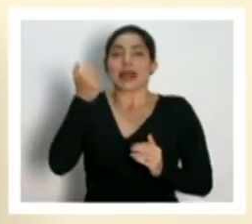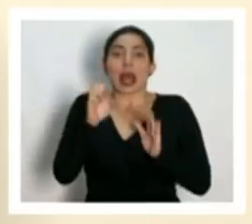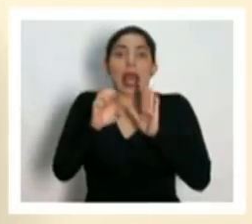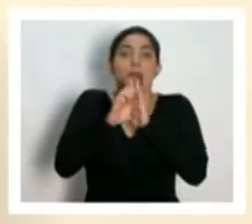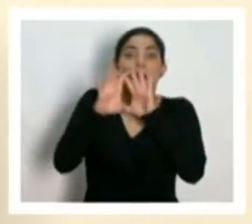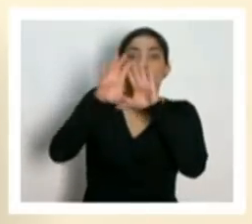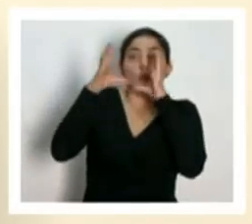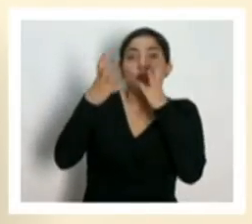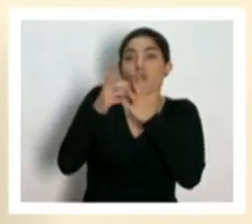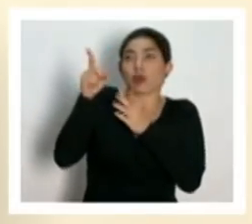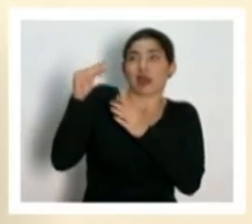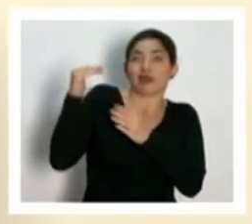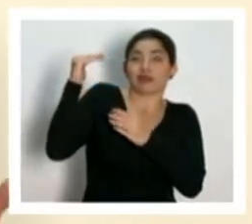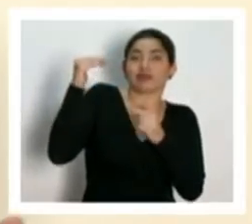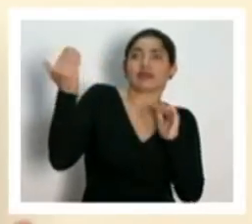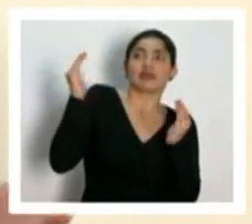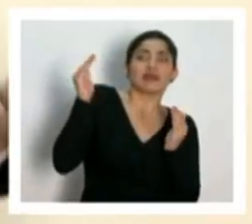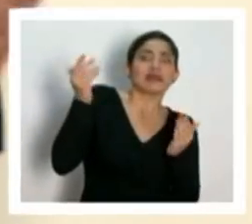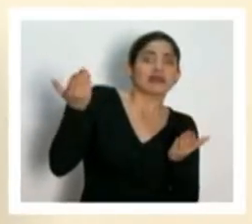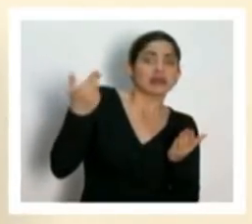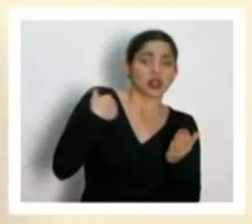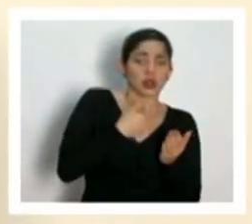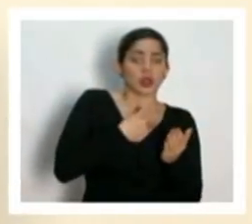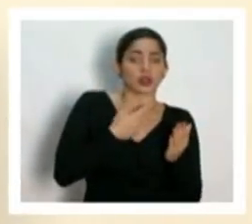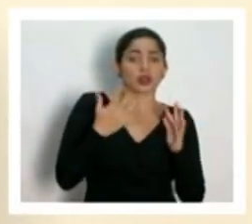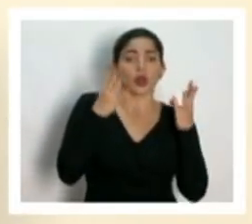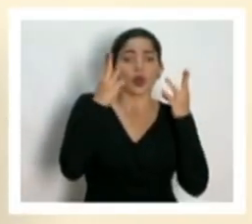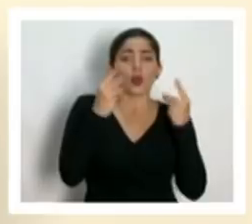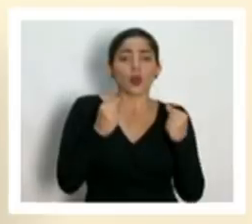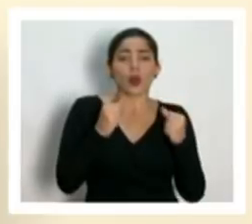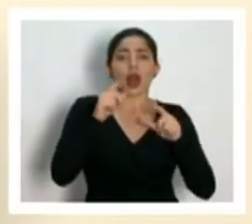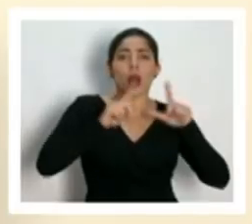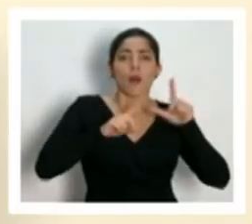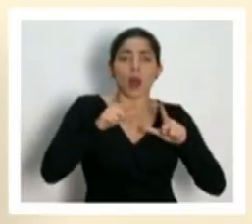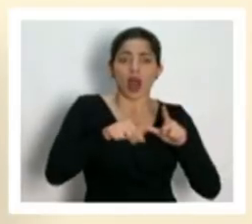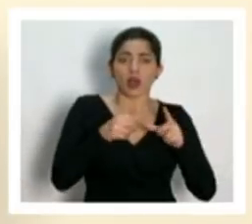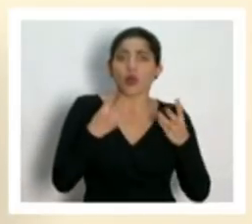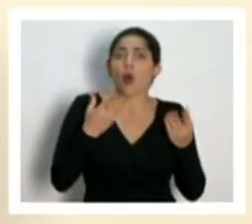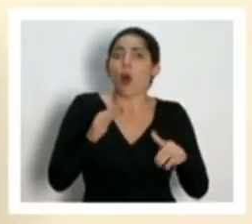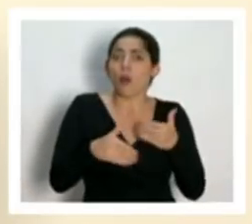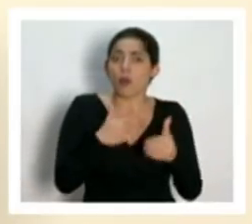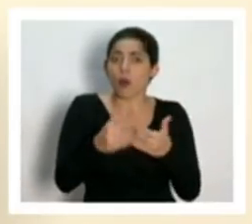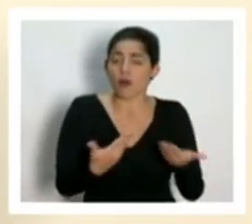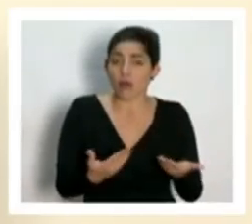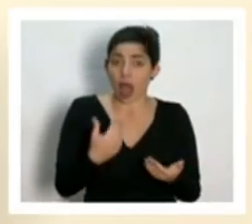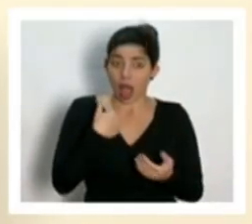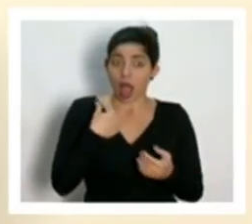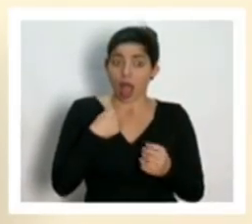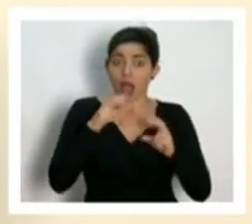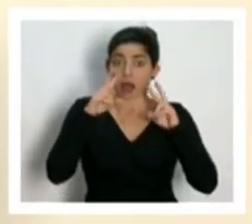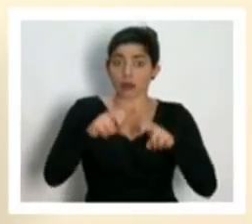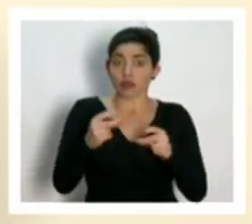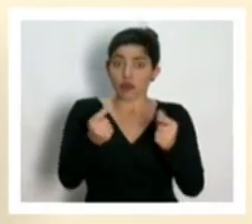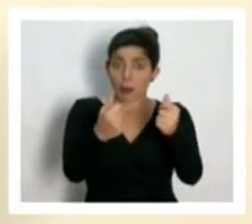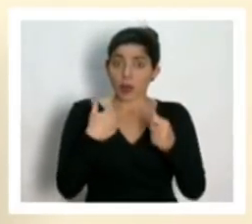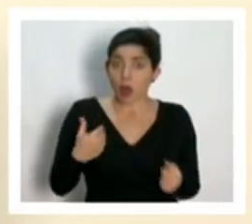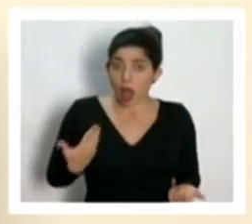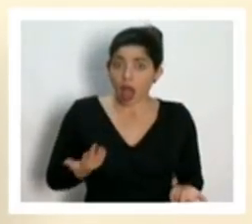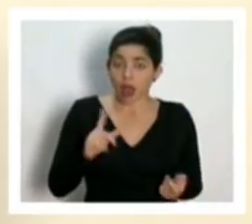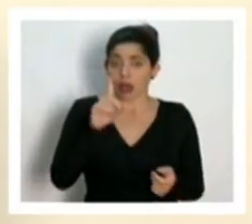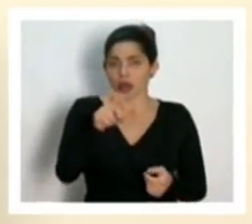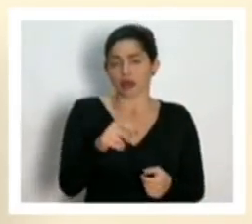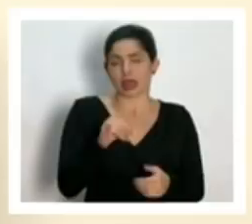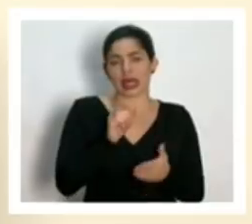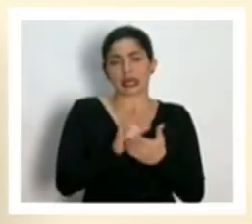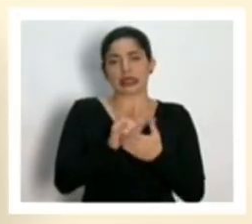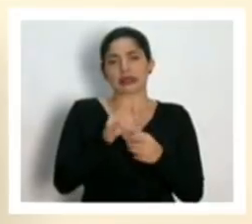del mundo qué tal anda nuestro promedio de pruebas y si tenemos pruebas rápidas tal vez como para dar